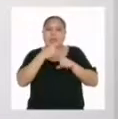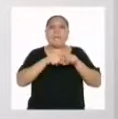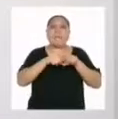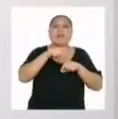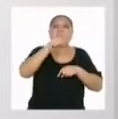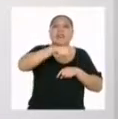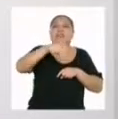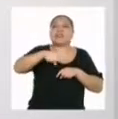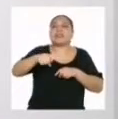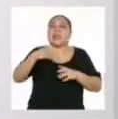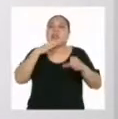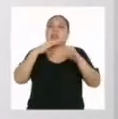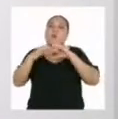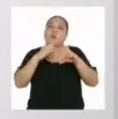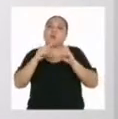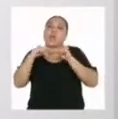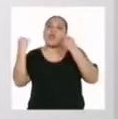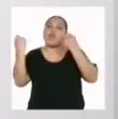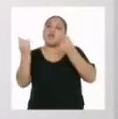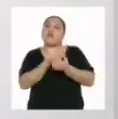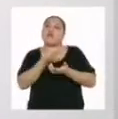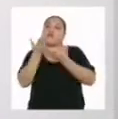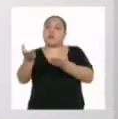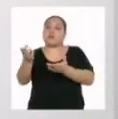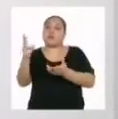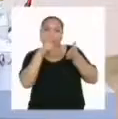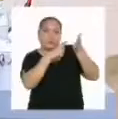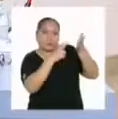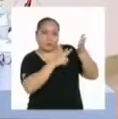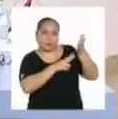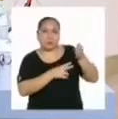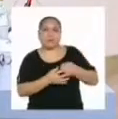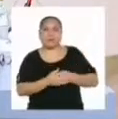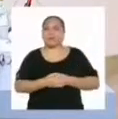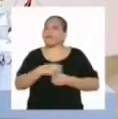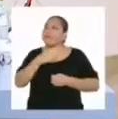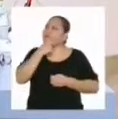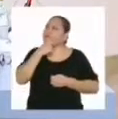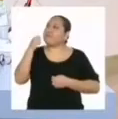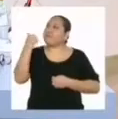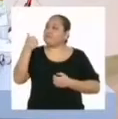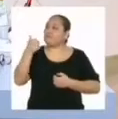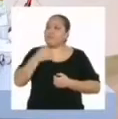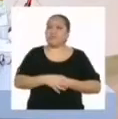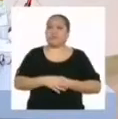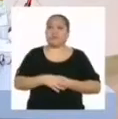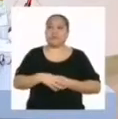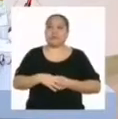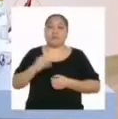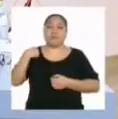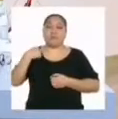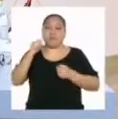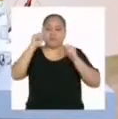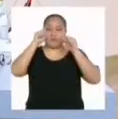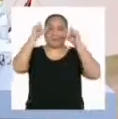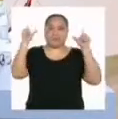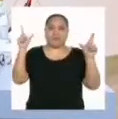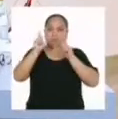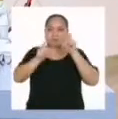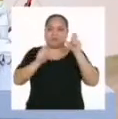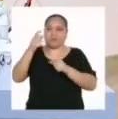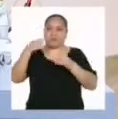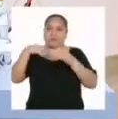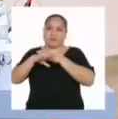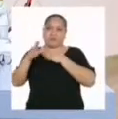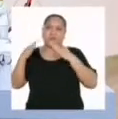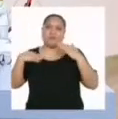comunicativas del grupo al que va dirigido. Qué bueno saber eso, porque así puedo llamar la atención de la gente en mi